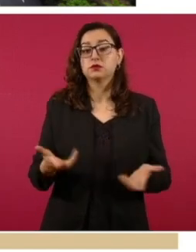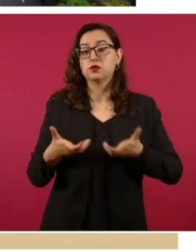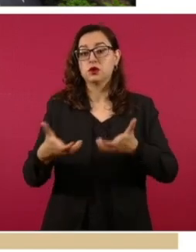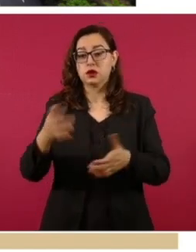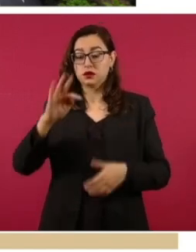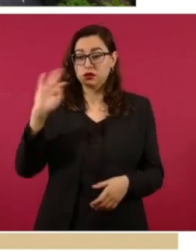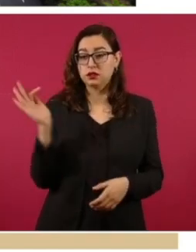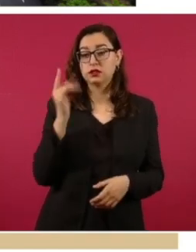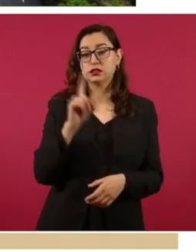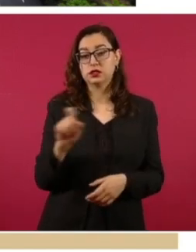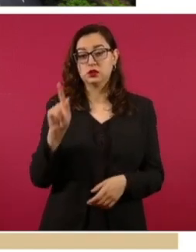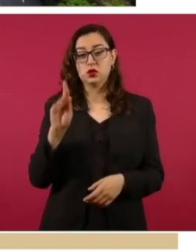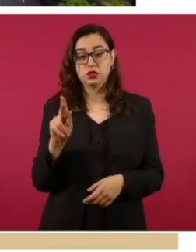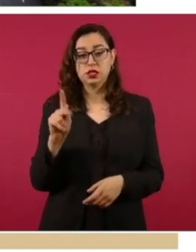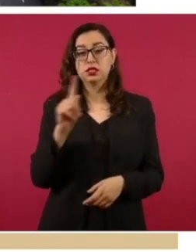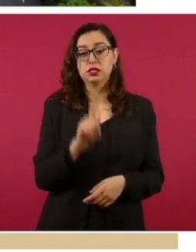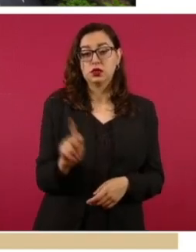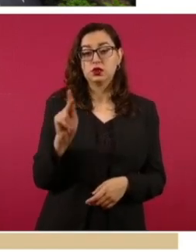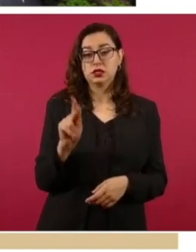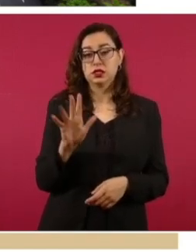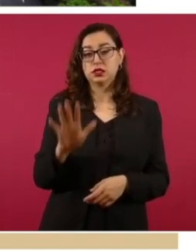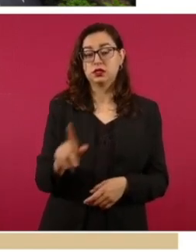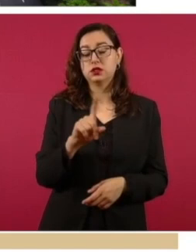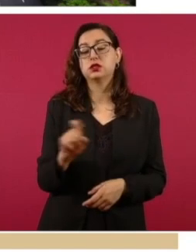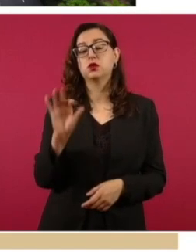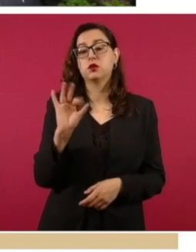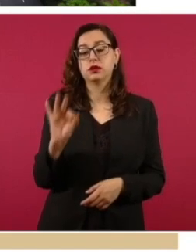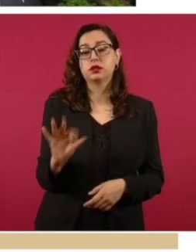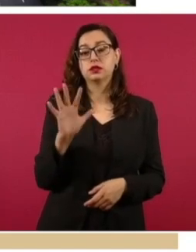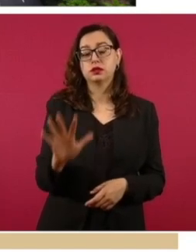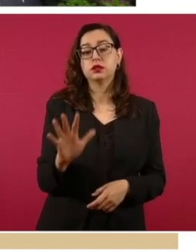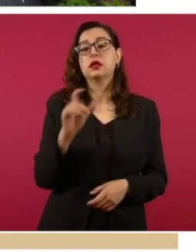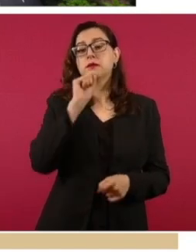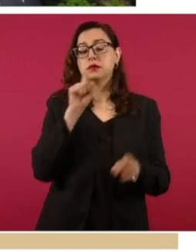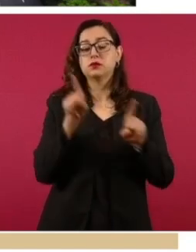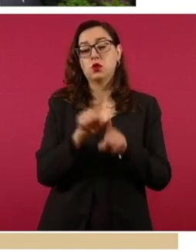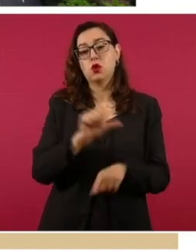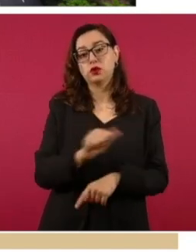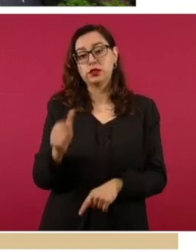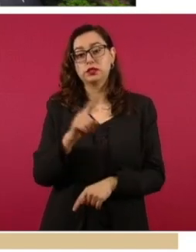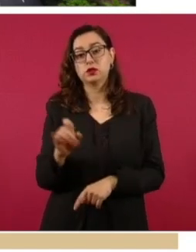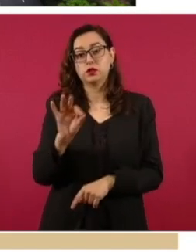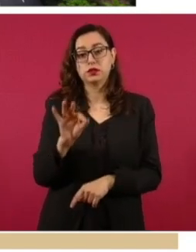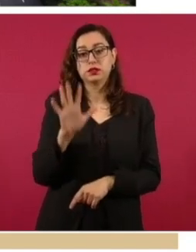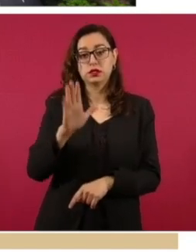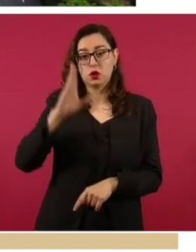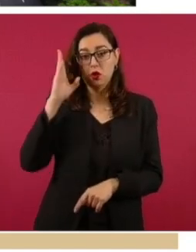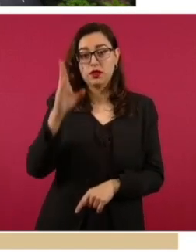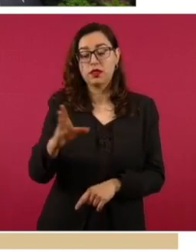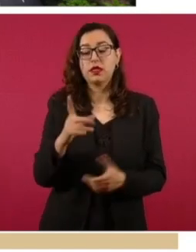180, 185, 145 y la autopista 145 directa. Con ella generamos 300